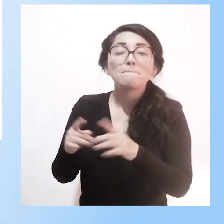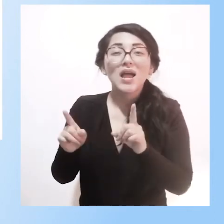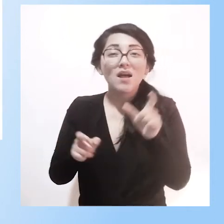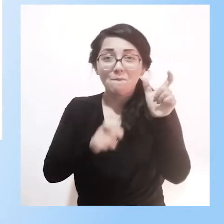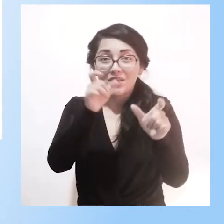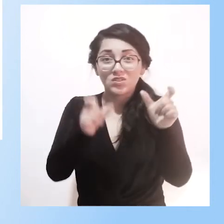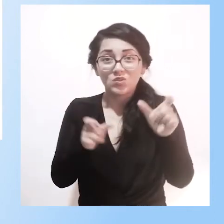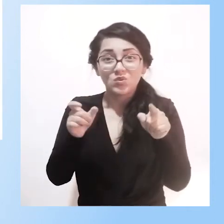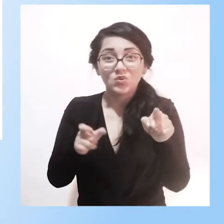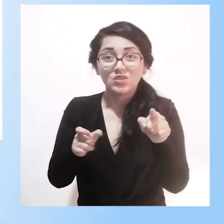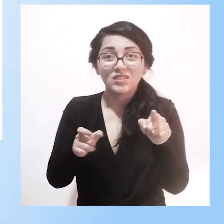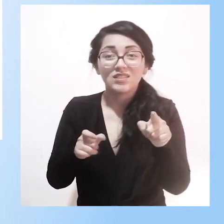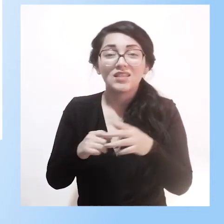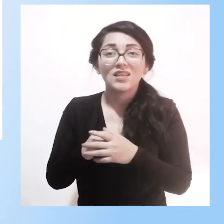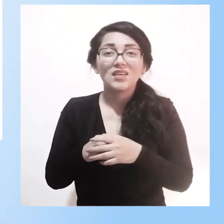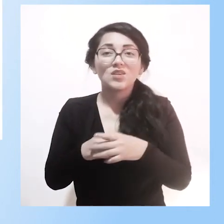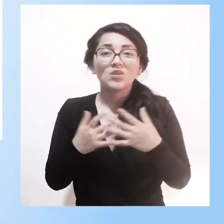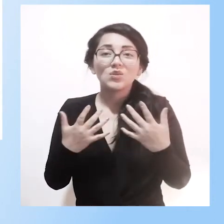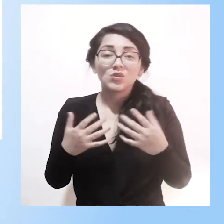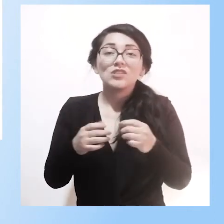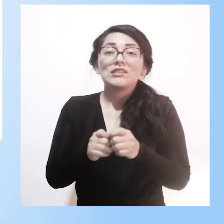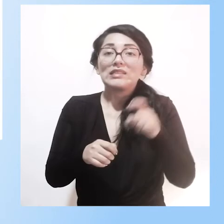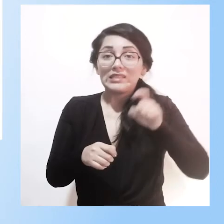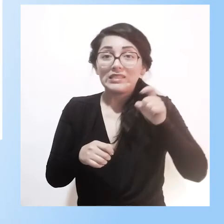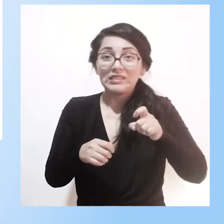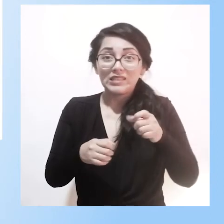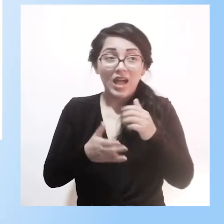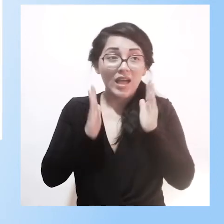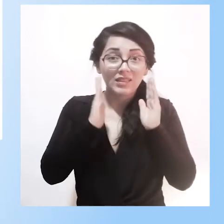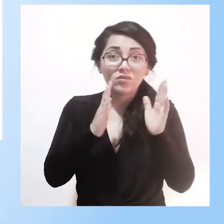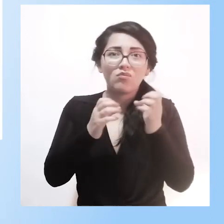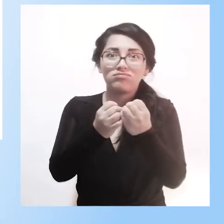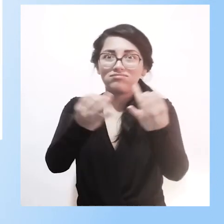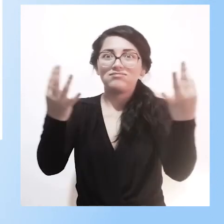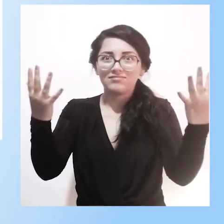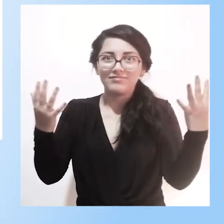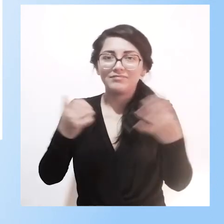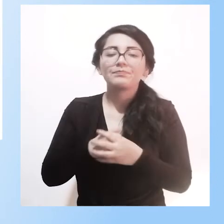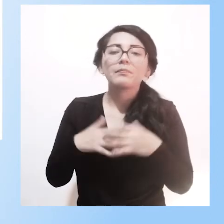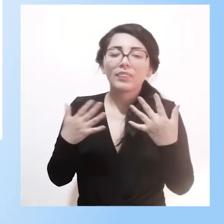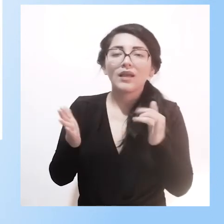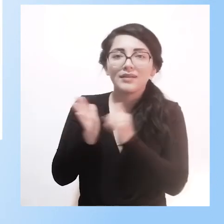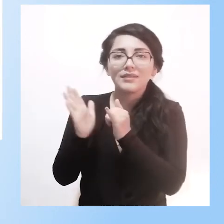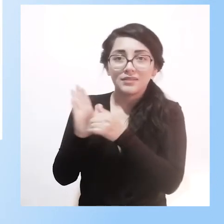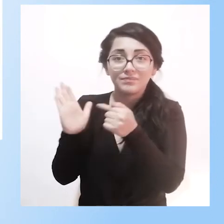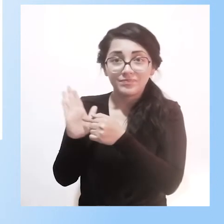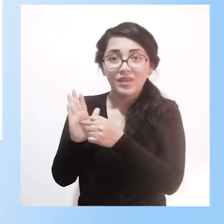necesita hacer recursos es muy grande. En este espacio empezamos, yo